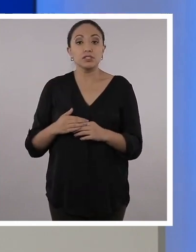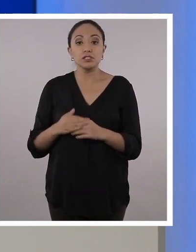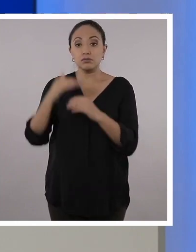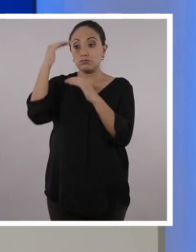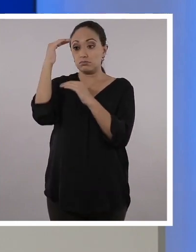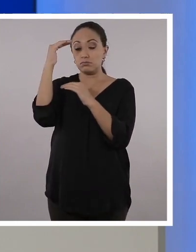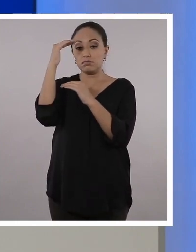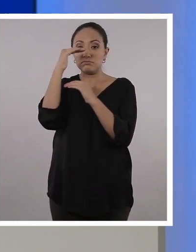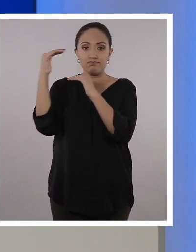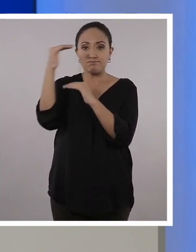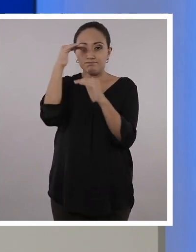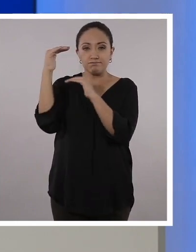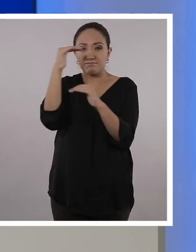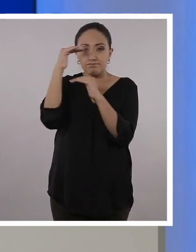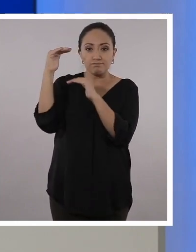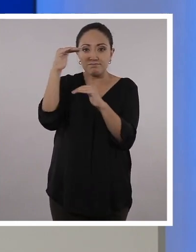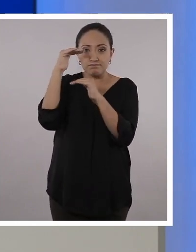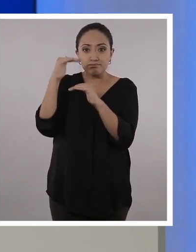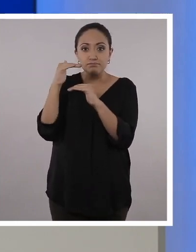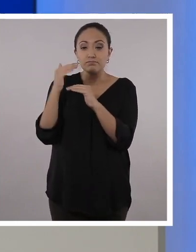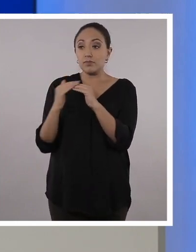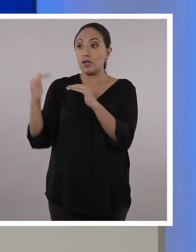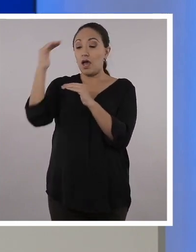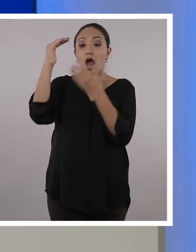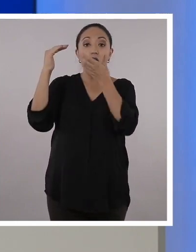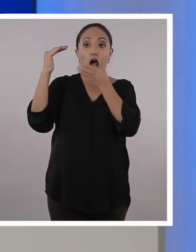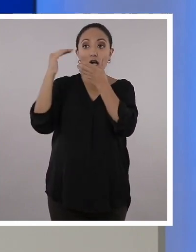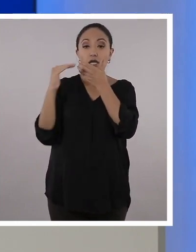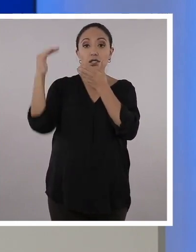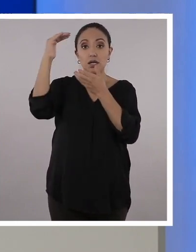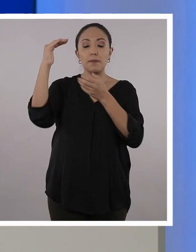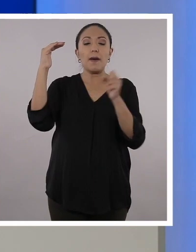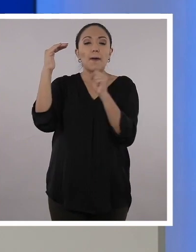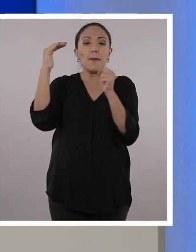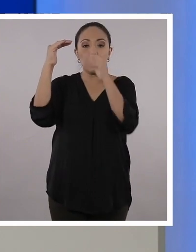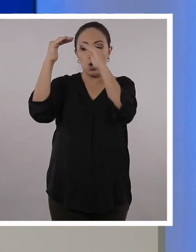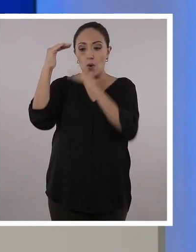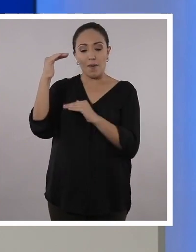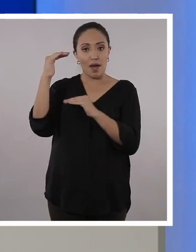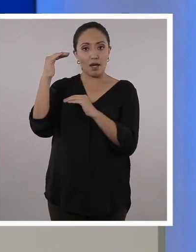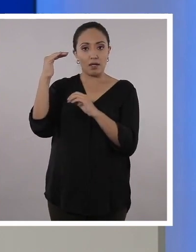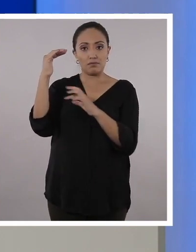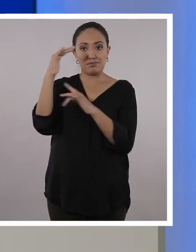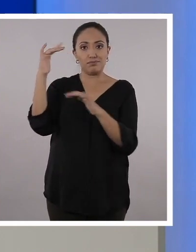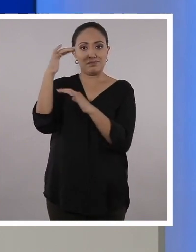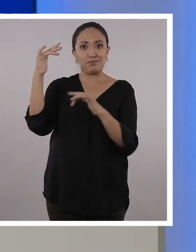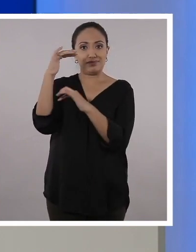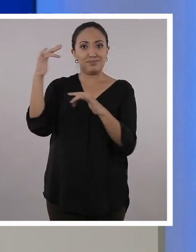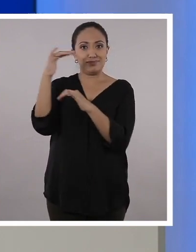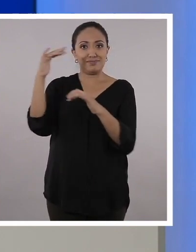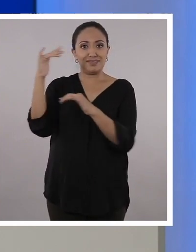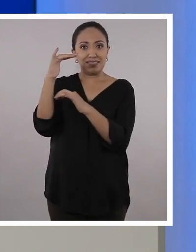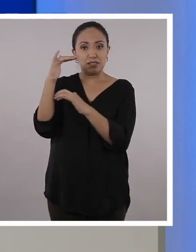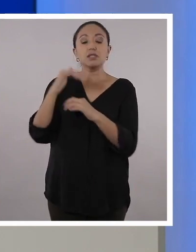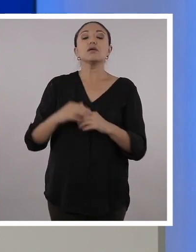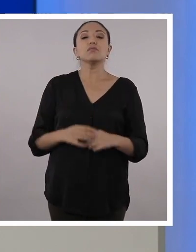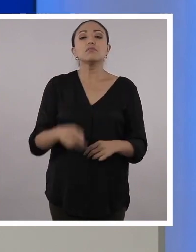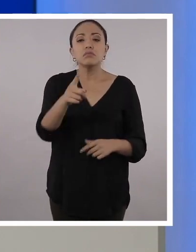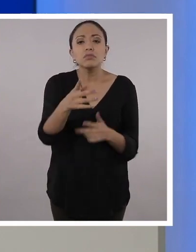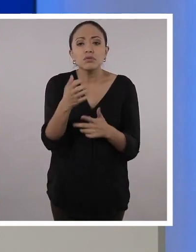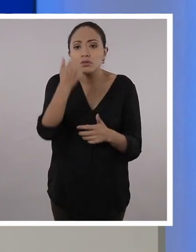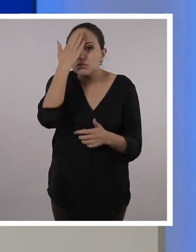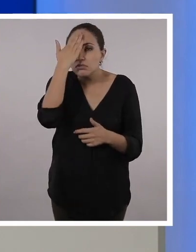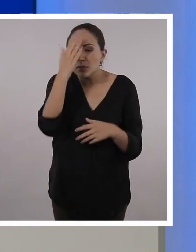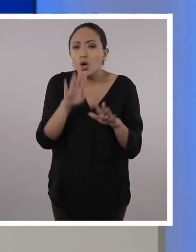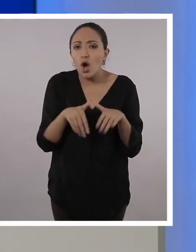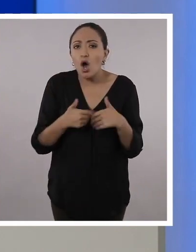Y van a mantener un ciclo continuo. Lo caliente sube y lo frío baja. Y van a estar en este círculo. Pero ustedes quieren saber